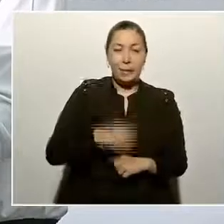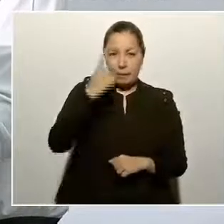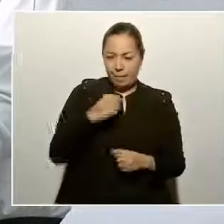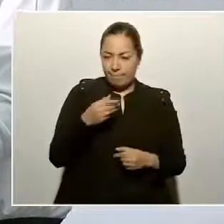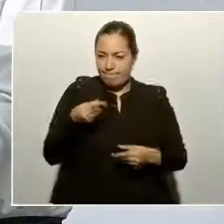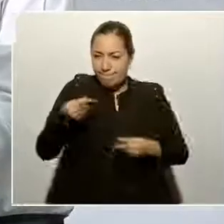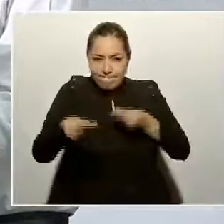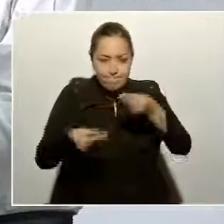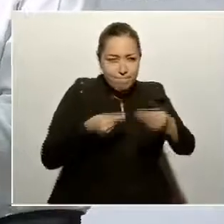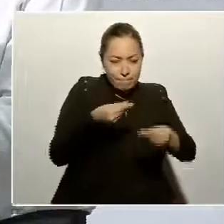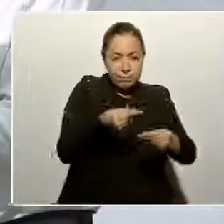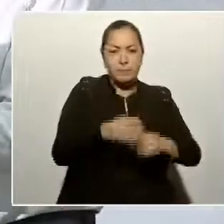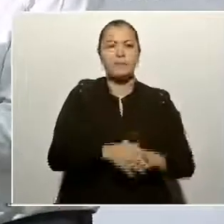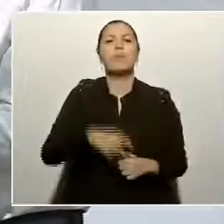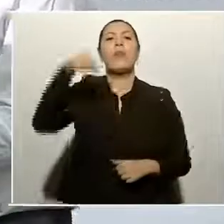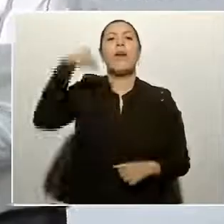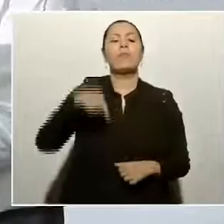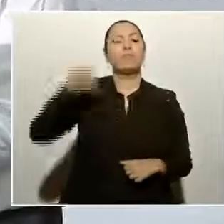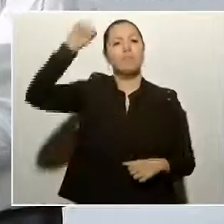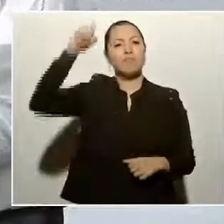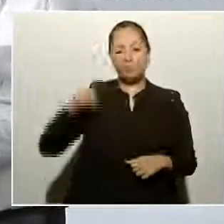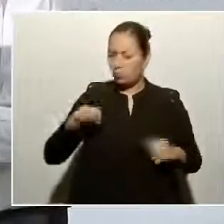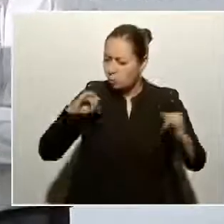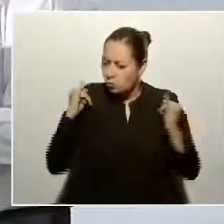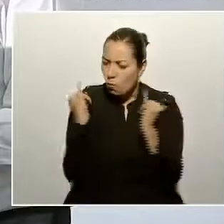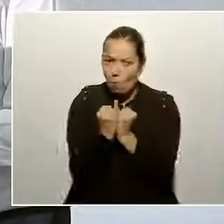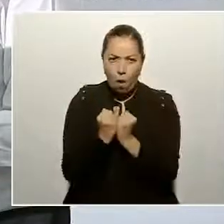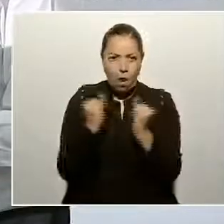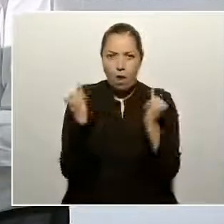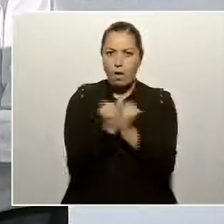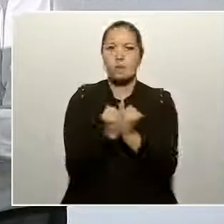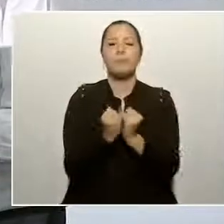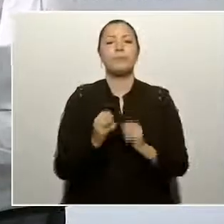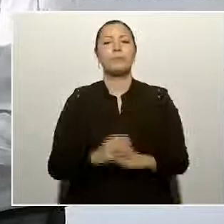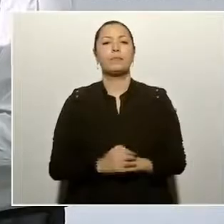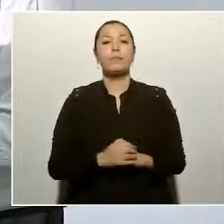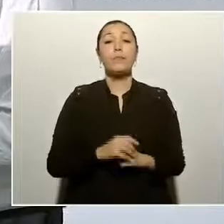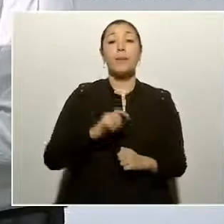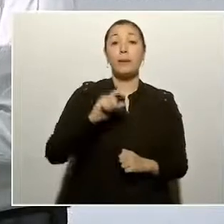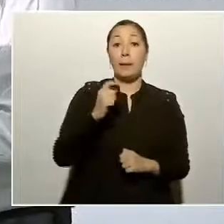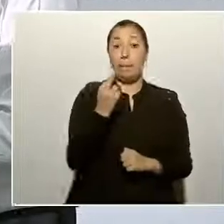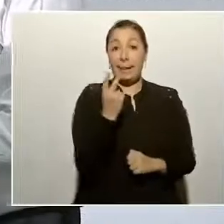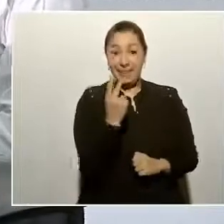Aquí en Sinaloa, igual, 25